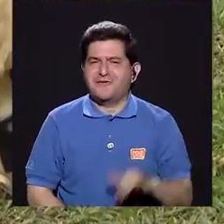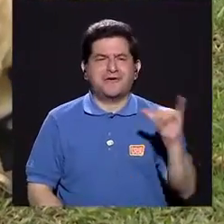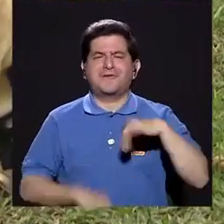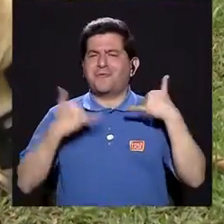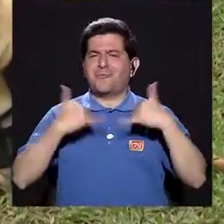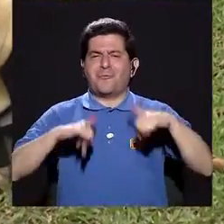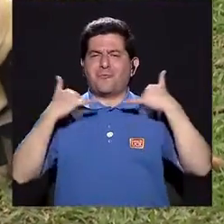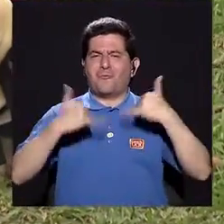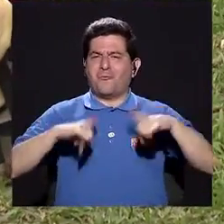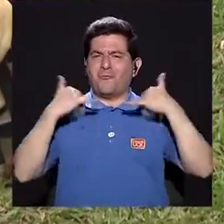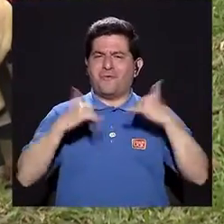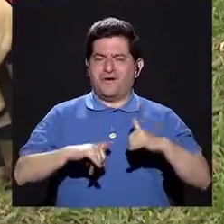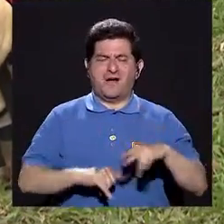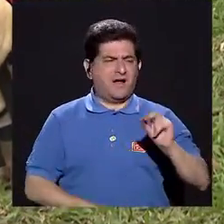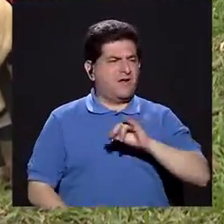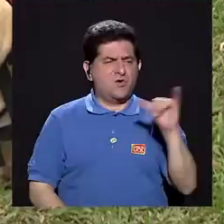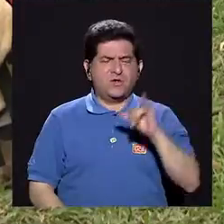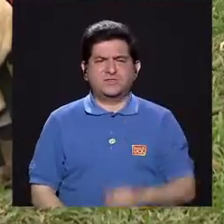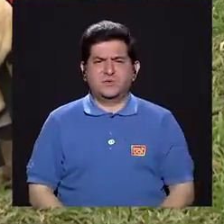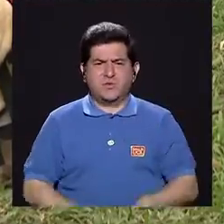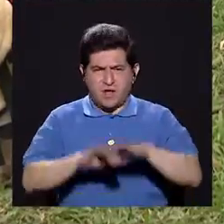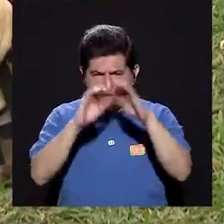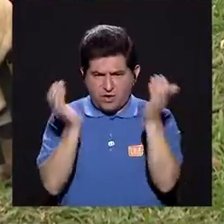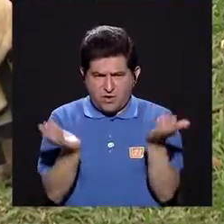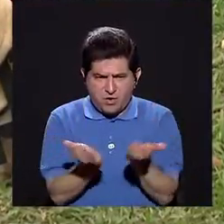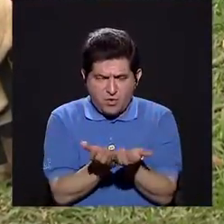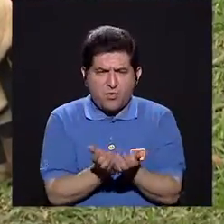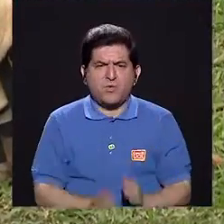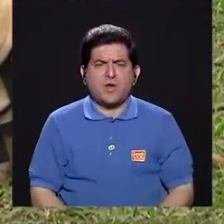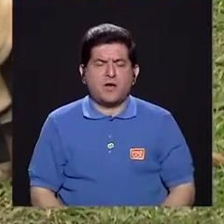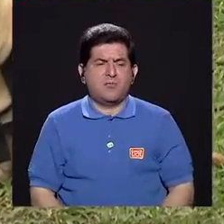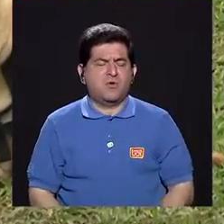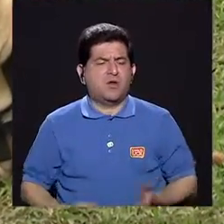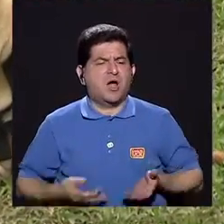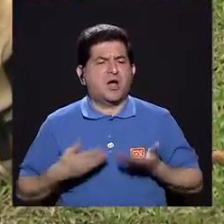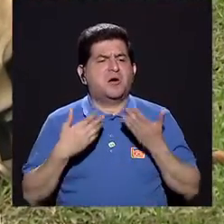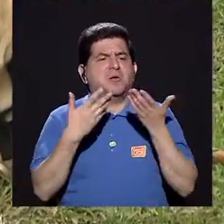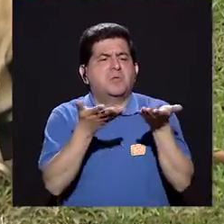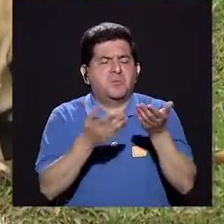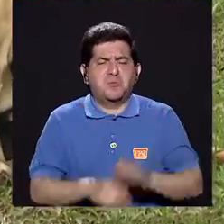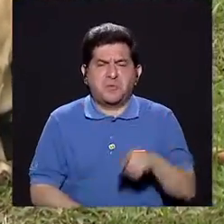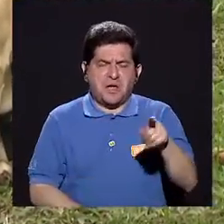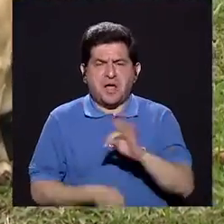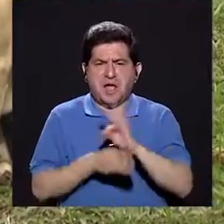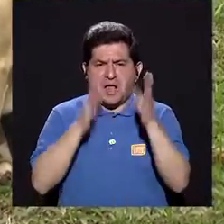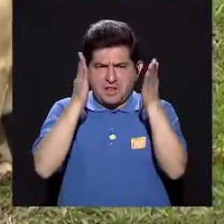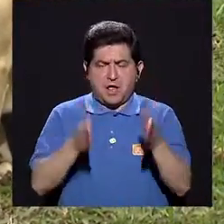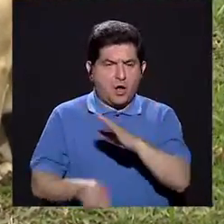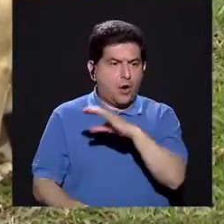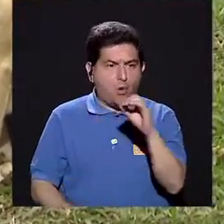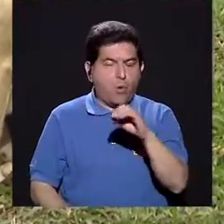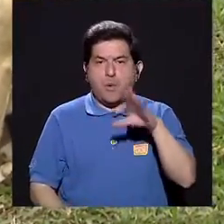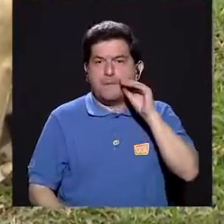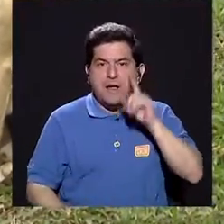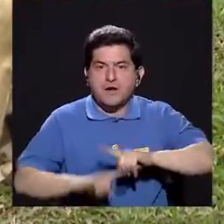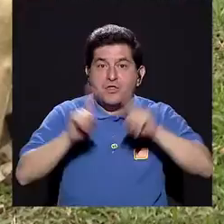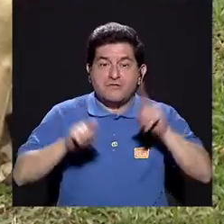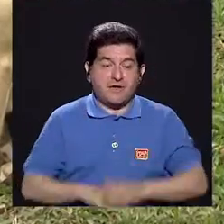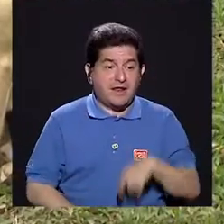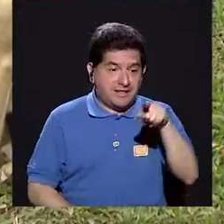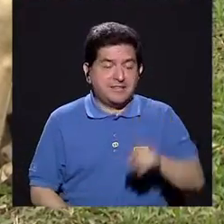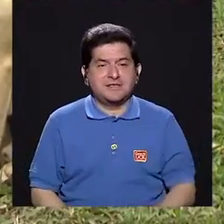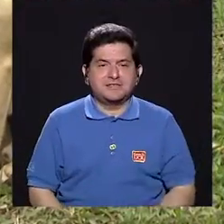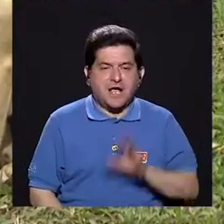como un juego. No es lo mismo tirar la bola al terapeuta que tirarle la bola al perro y que el perro vaya, la